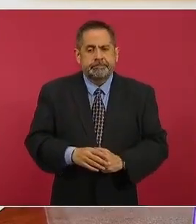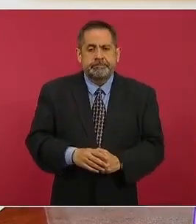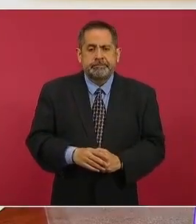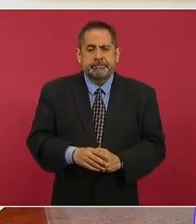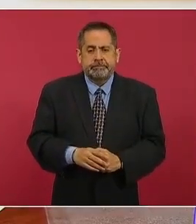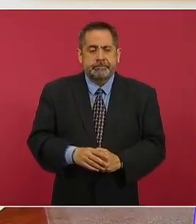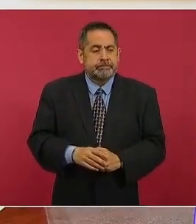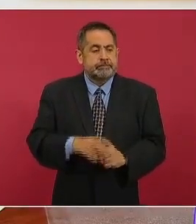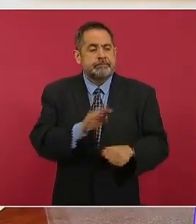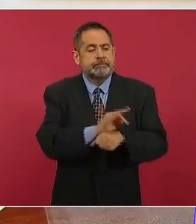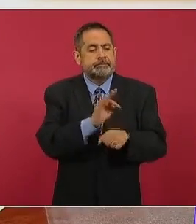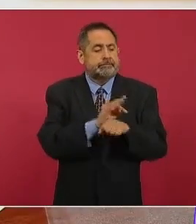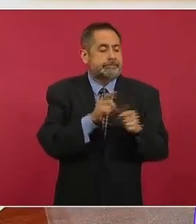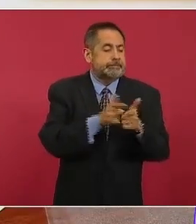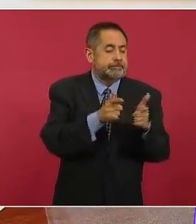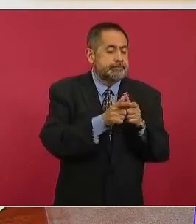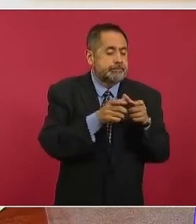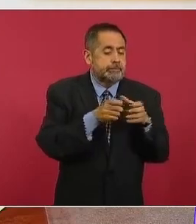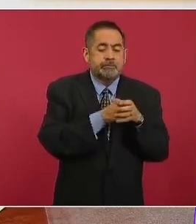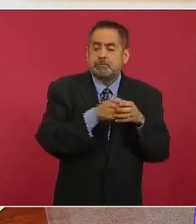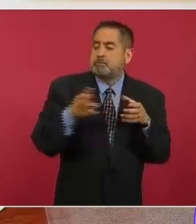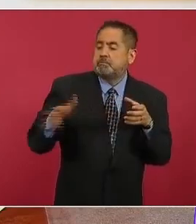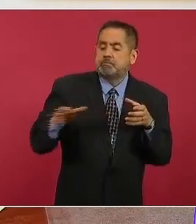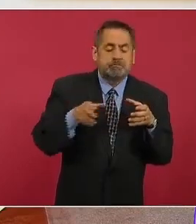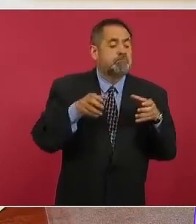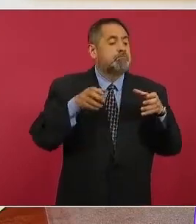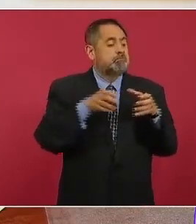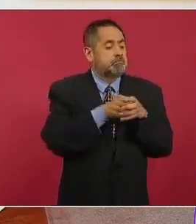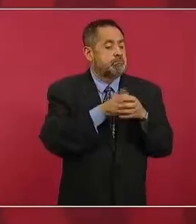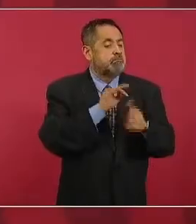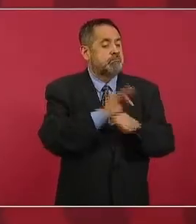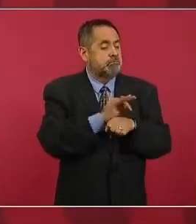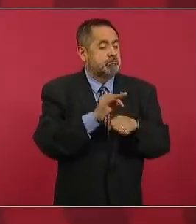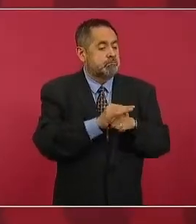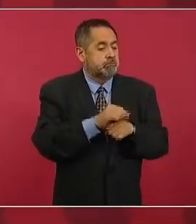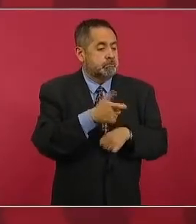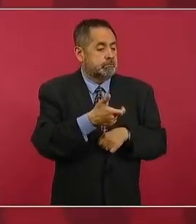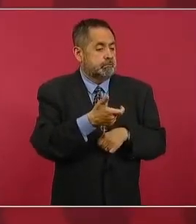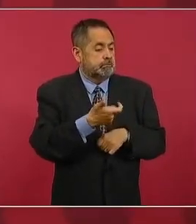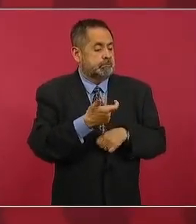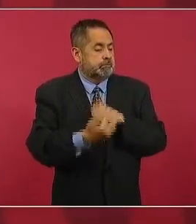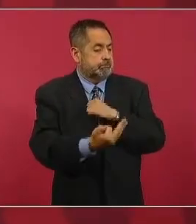en favor de minorías en favor del dinero